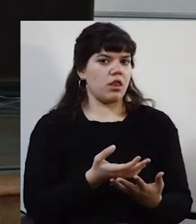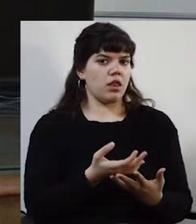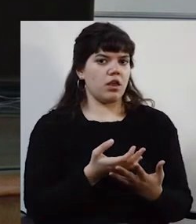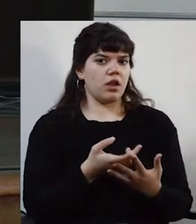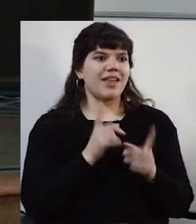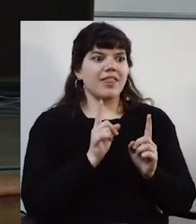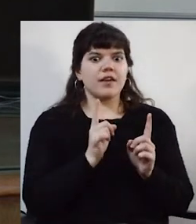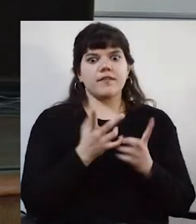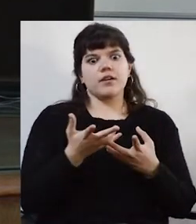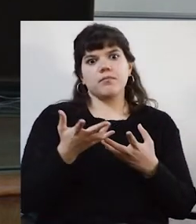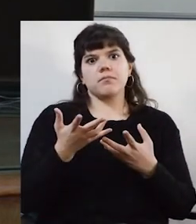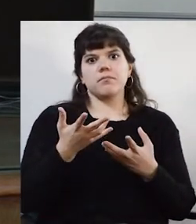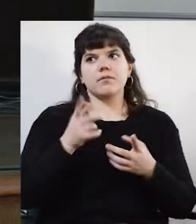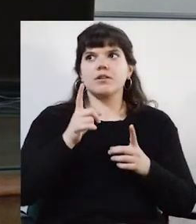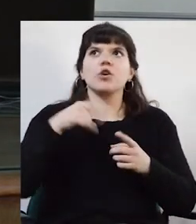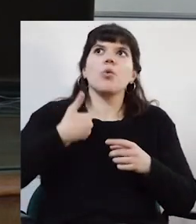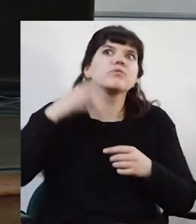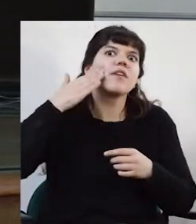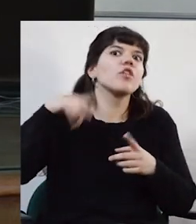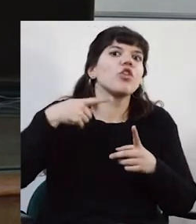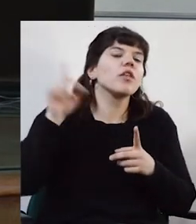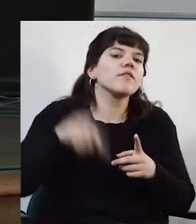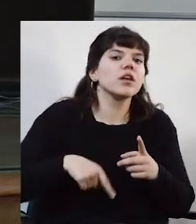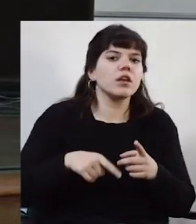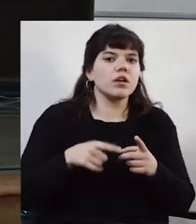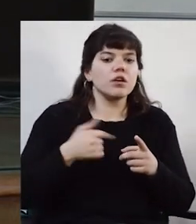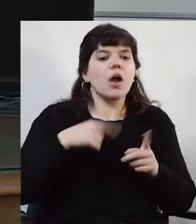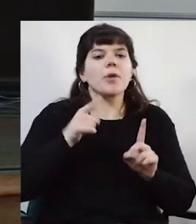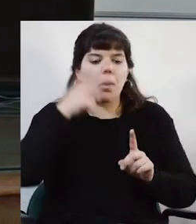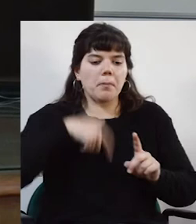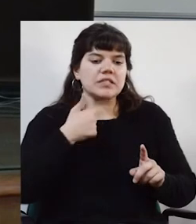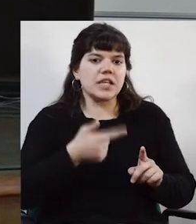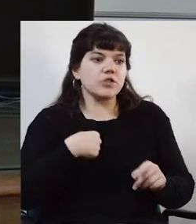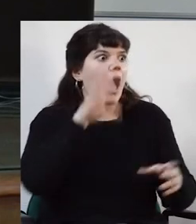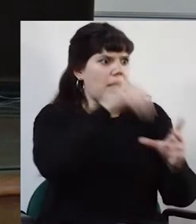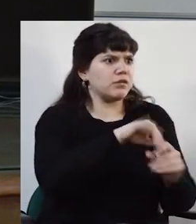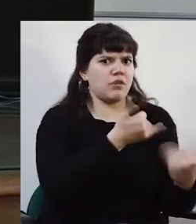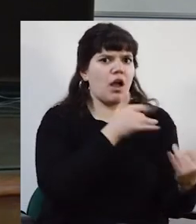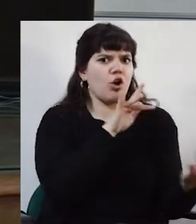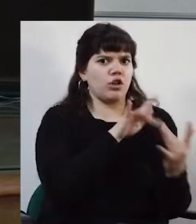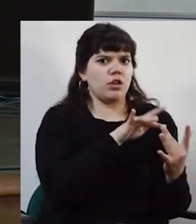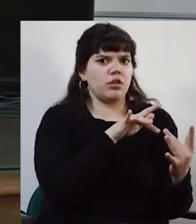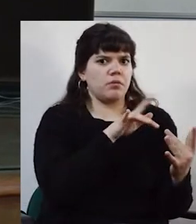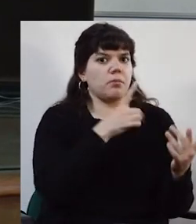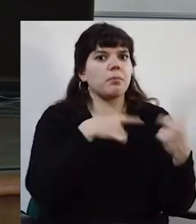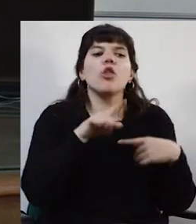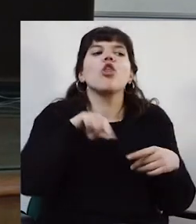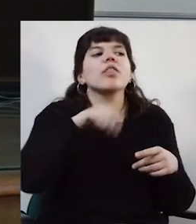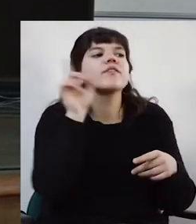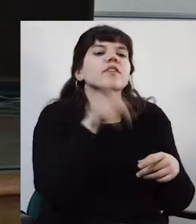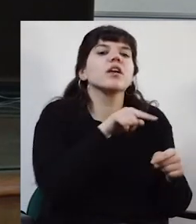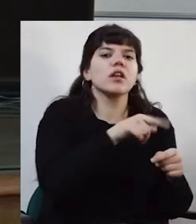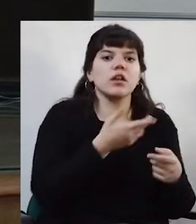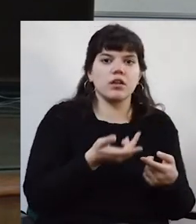De algún lado tenemos que saber, y no me sirve decir, yo estoy en una red. No. Vemos dónde podemos darnos cuenta que tenemos una red.